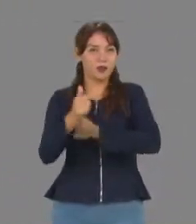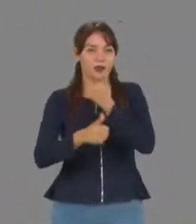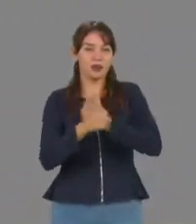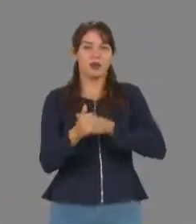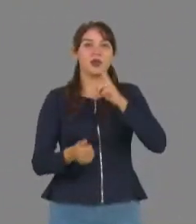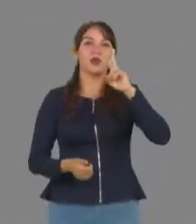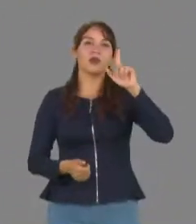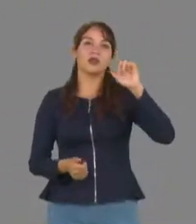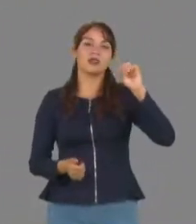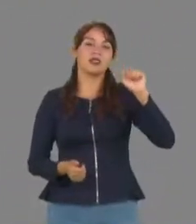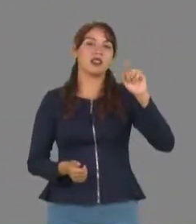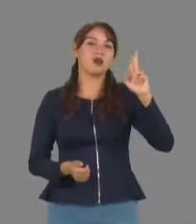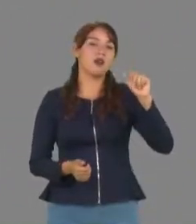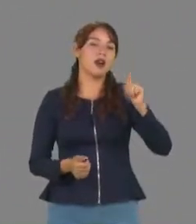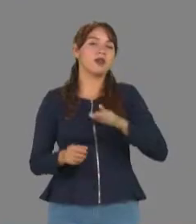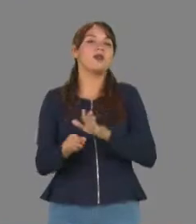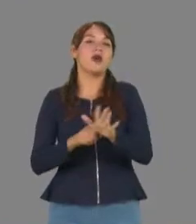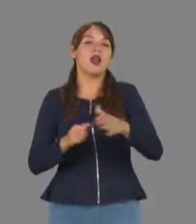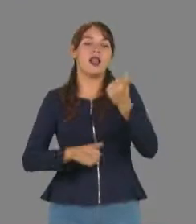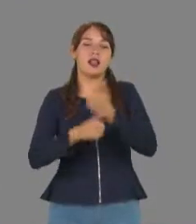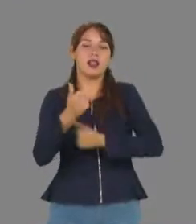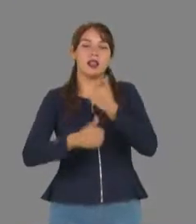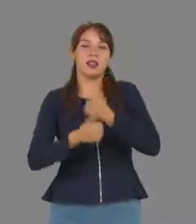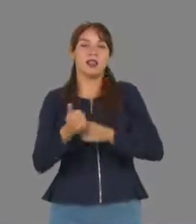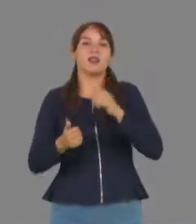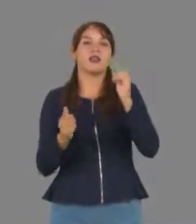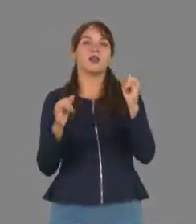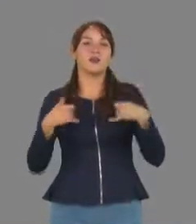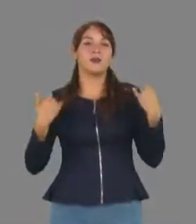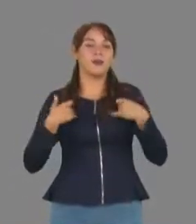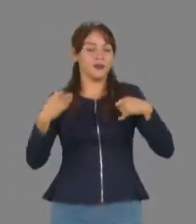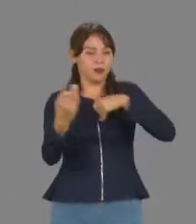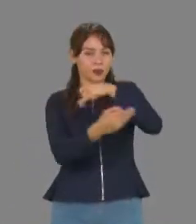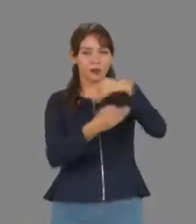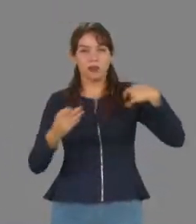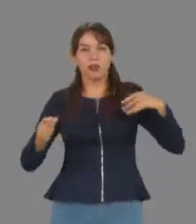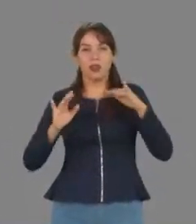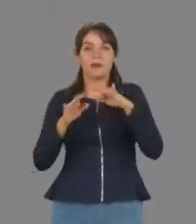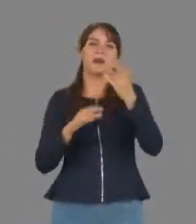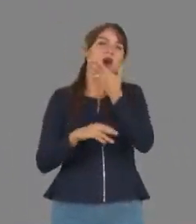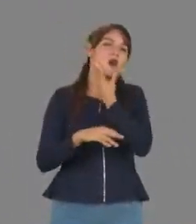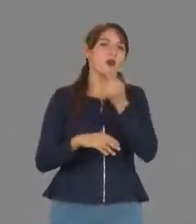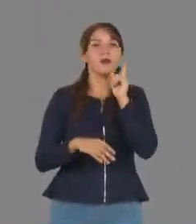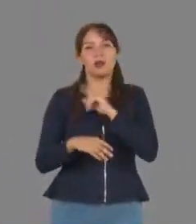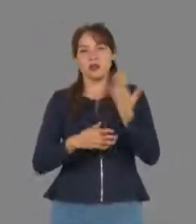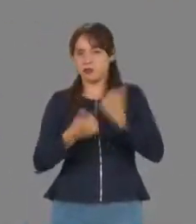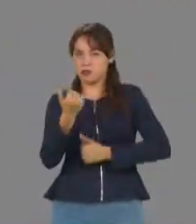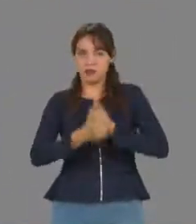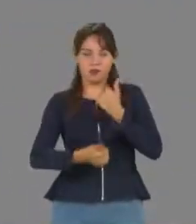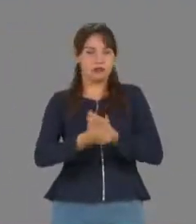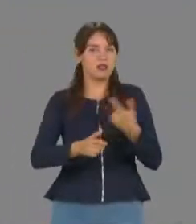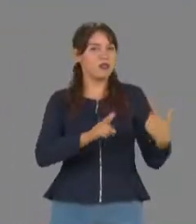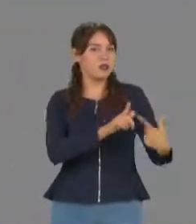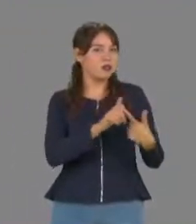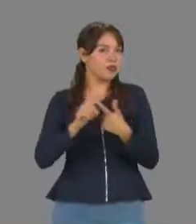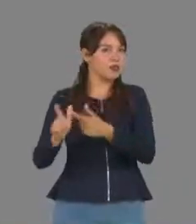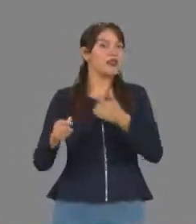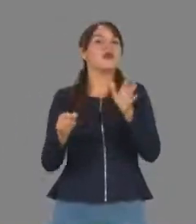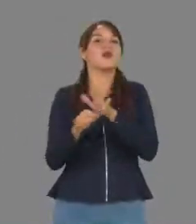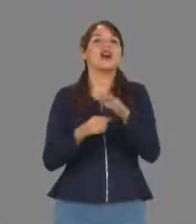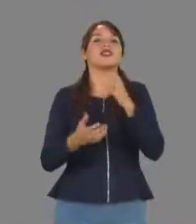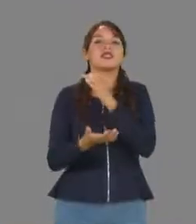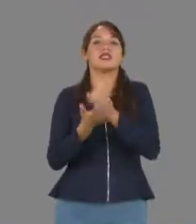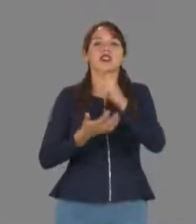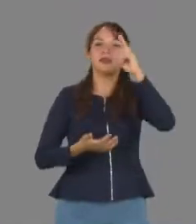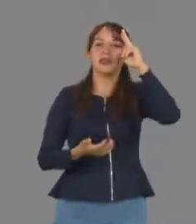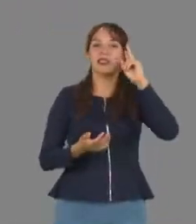Lufaguá 2018 en la Liga Categoría Juvenil A. Y es que los equipos, tanto varoniles como femeniles, se hacen sentir en los empastados del Campo